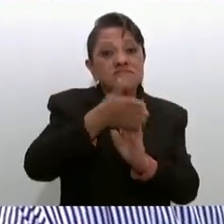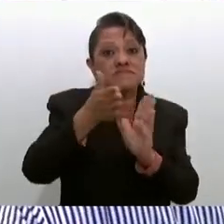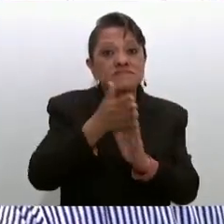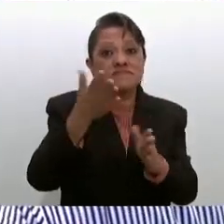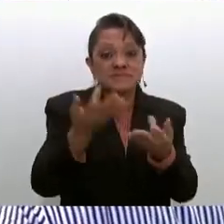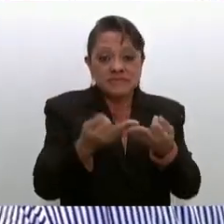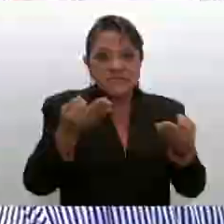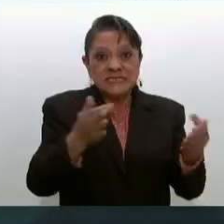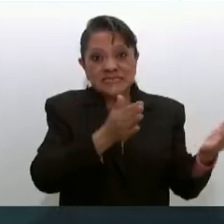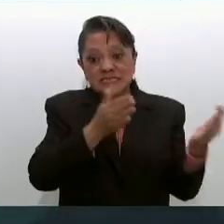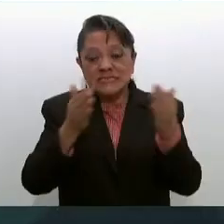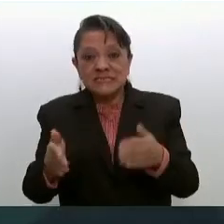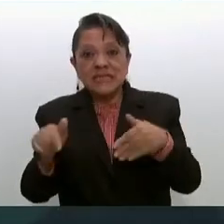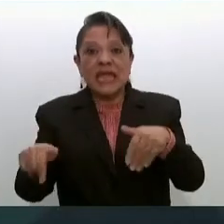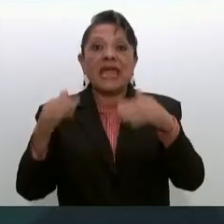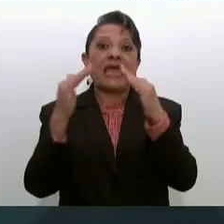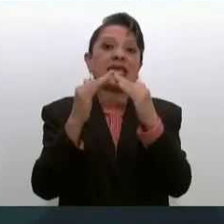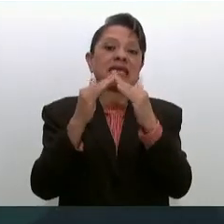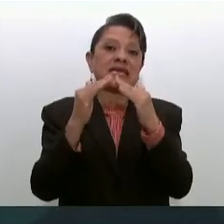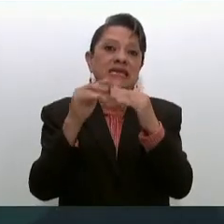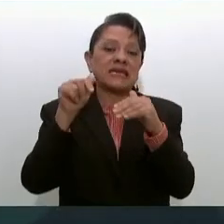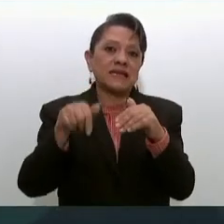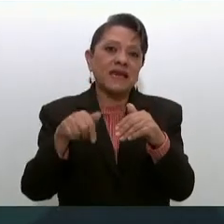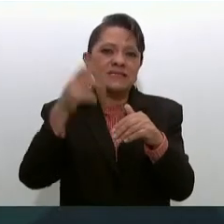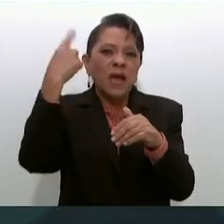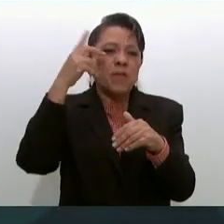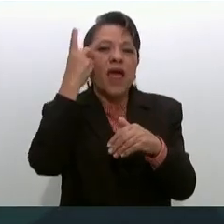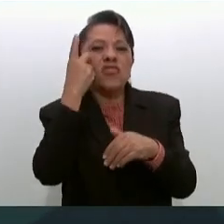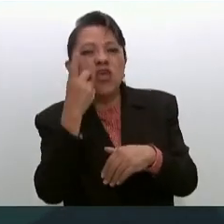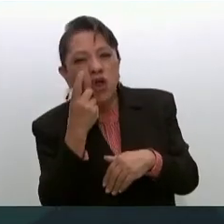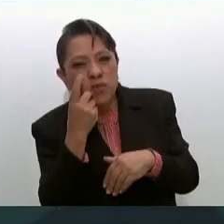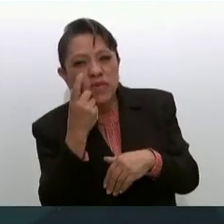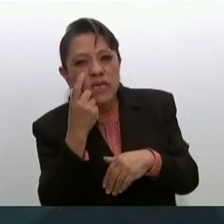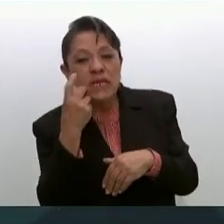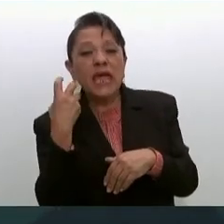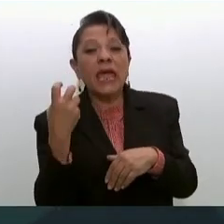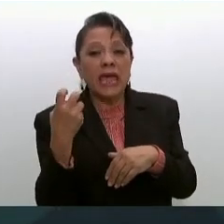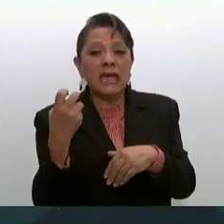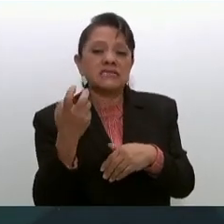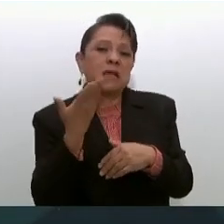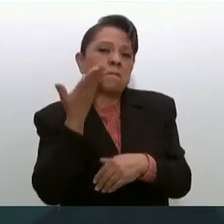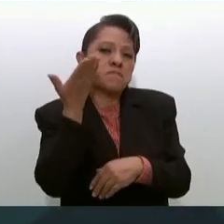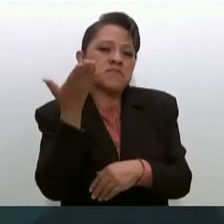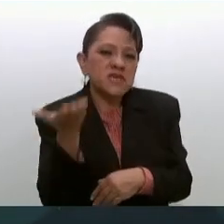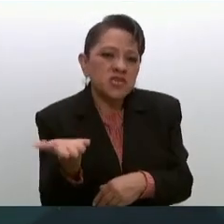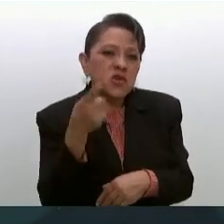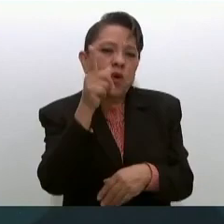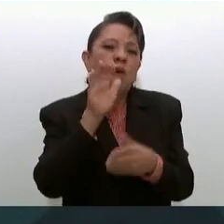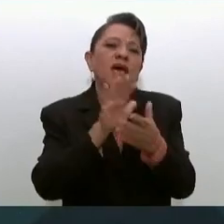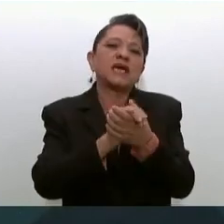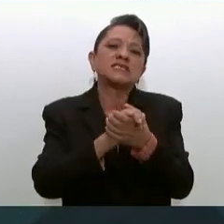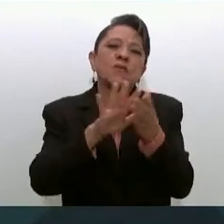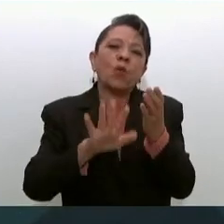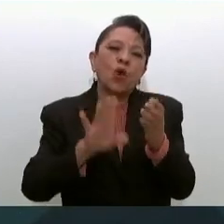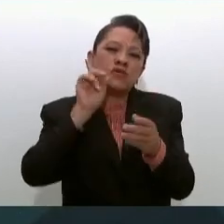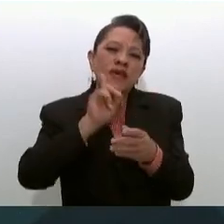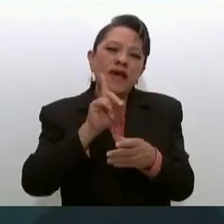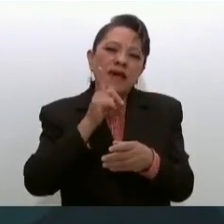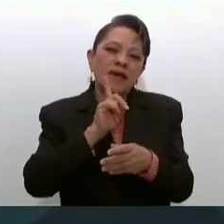que nos hizo la esposa de Cuauhtémoc ellos también